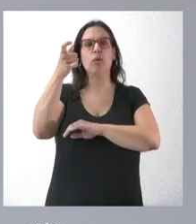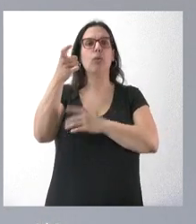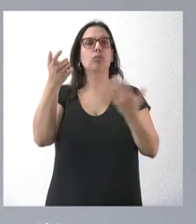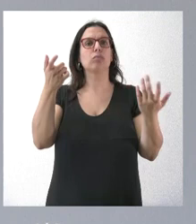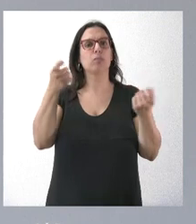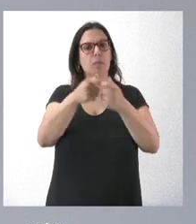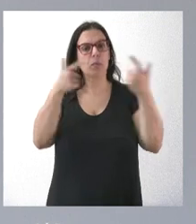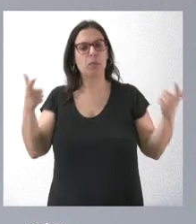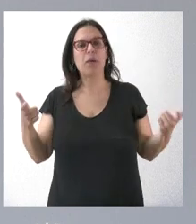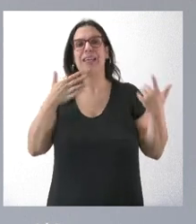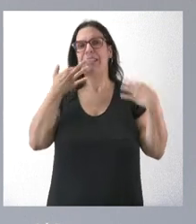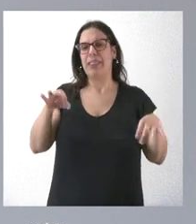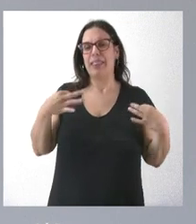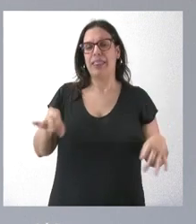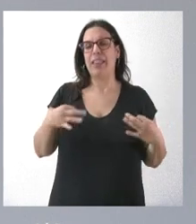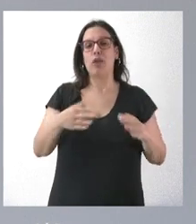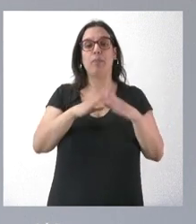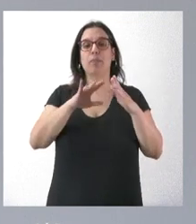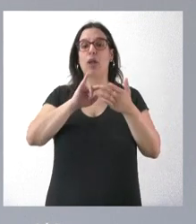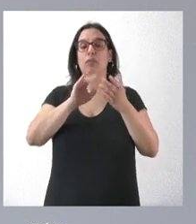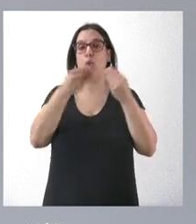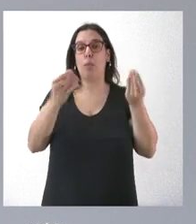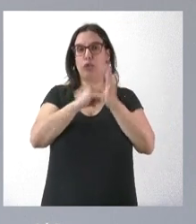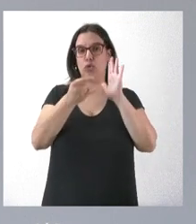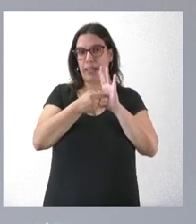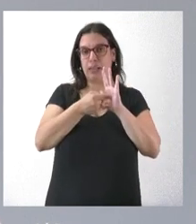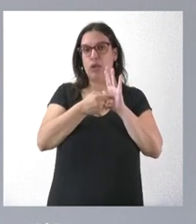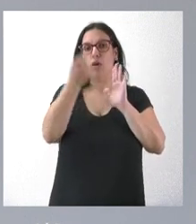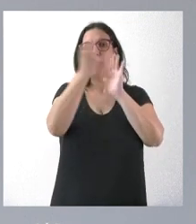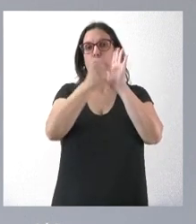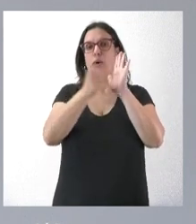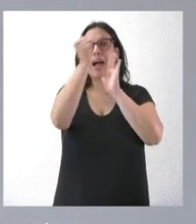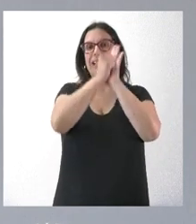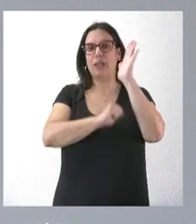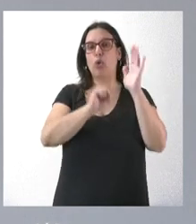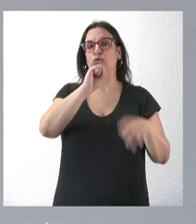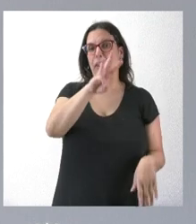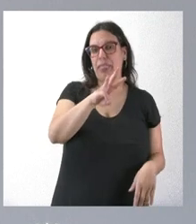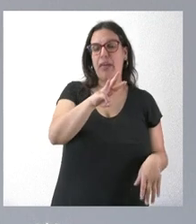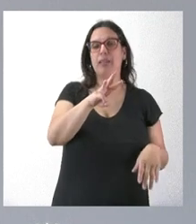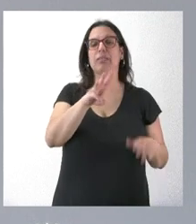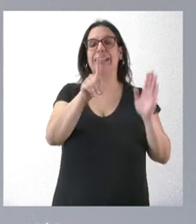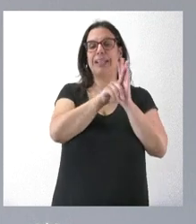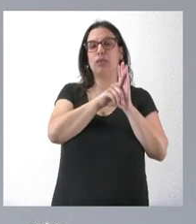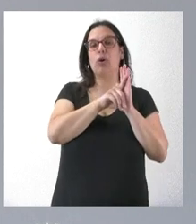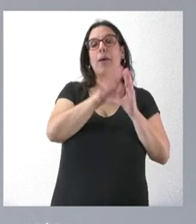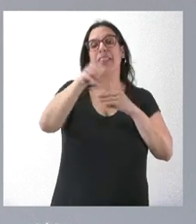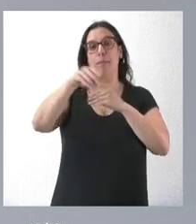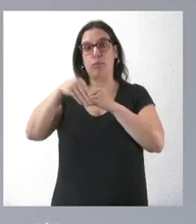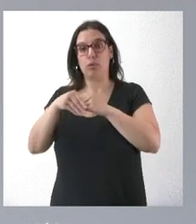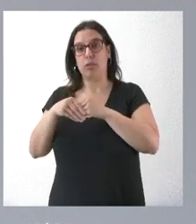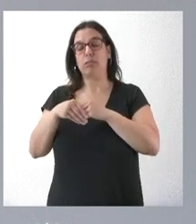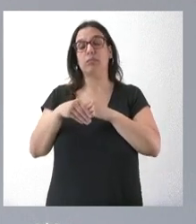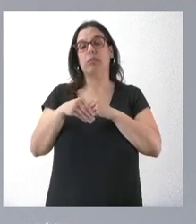simplificada y más sencilla. Es un documento técnico, se componen de 13 artículos y, bueno, algunas otras disposiciones y, por lo tanto,